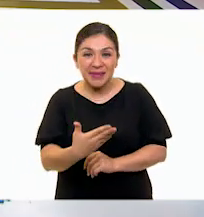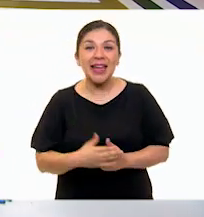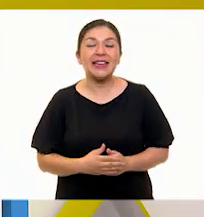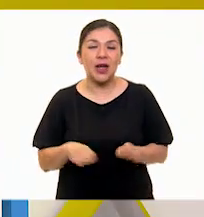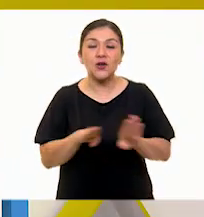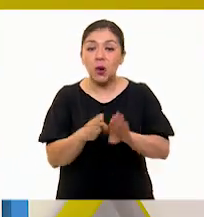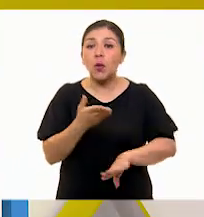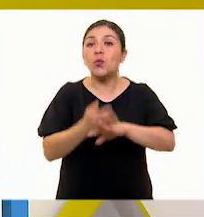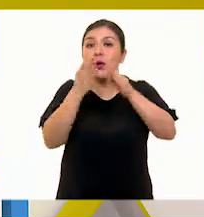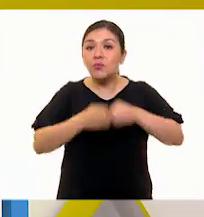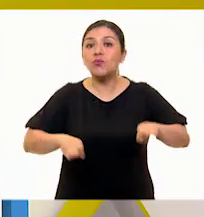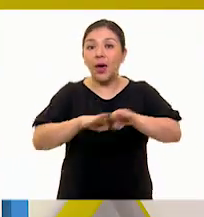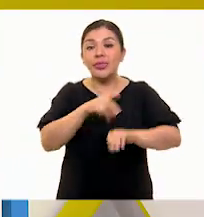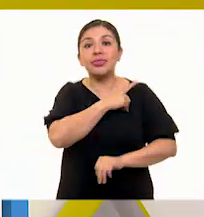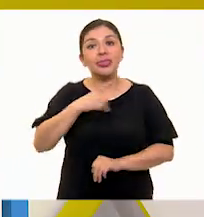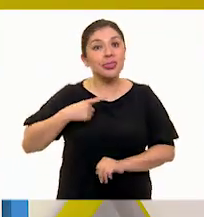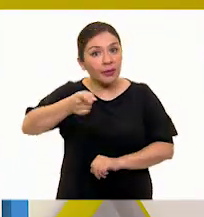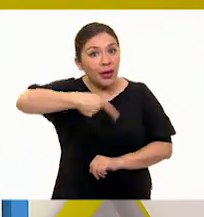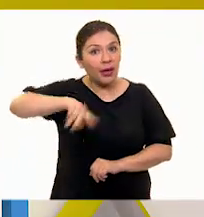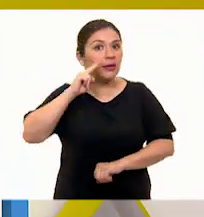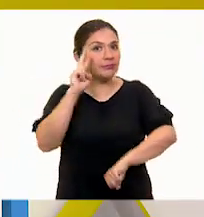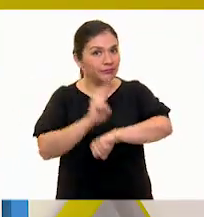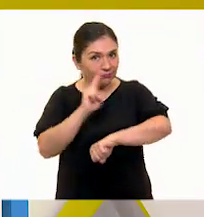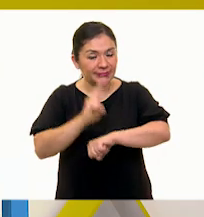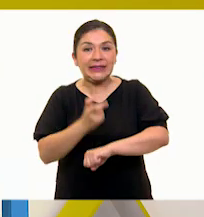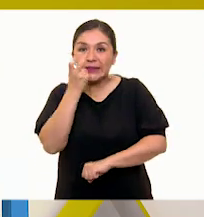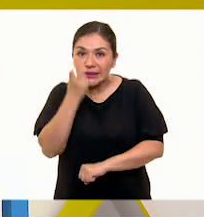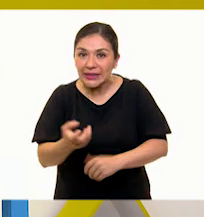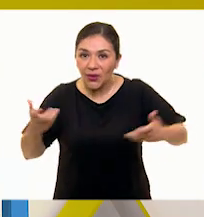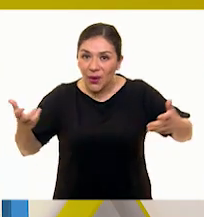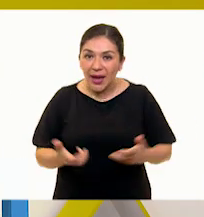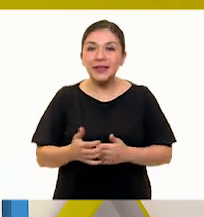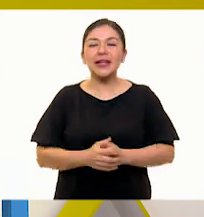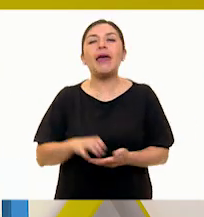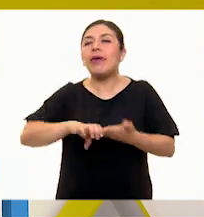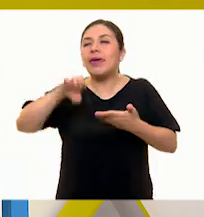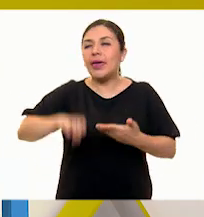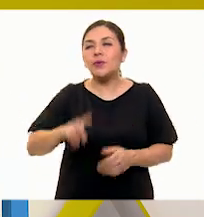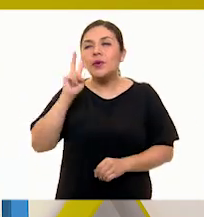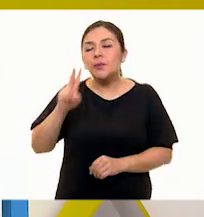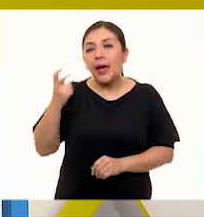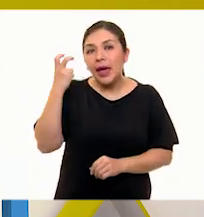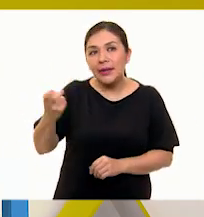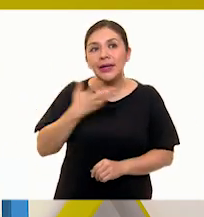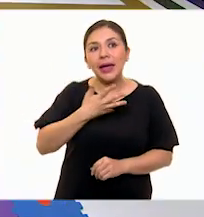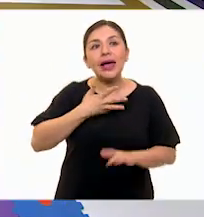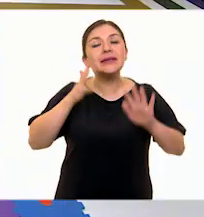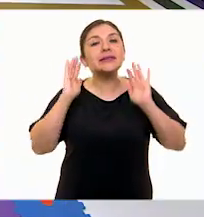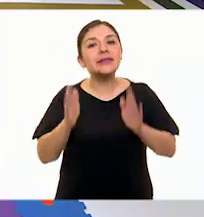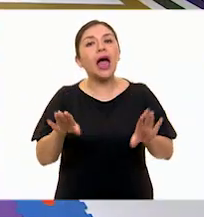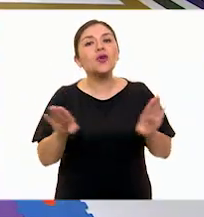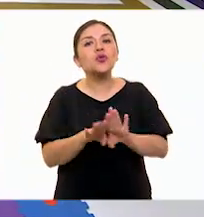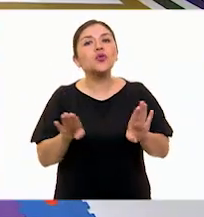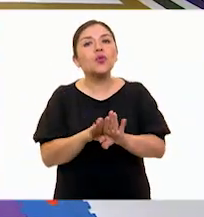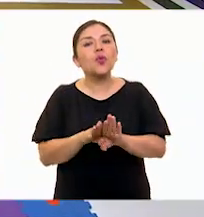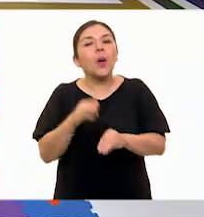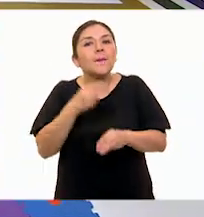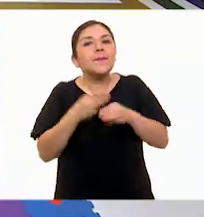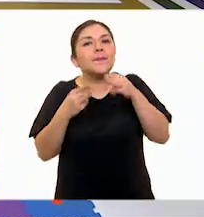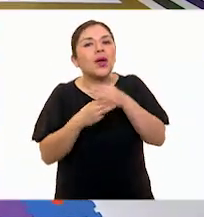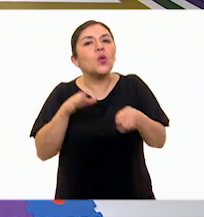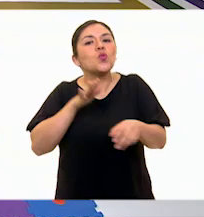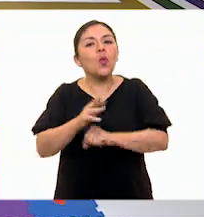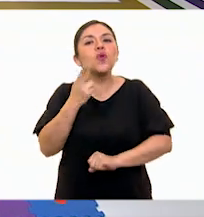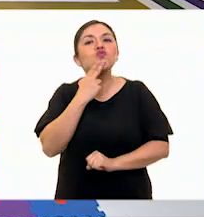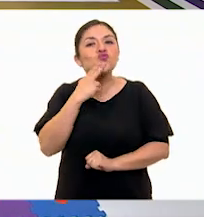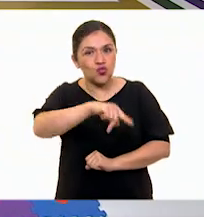algo importante que debemos de tomar en cuenta y por ejemplo aquí ya tenemos parte de de los materiales que